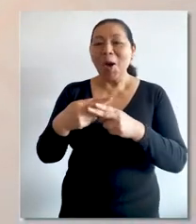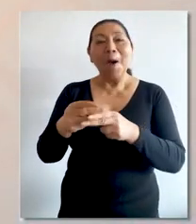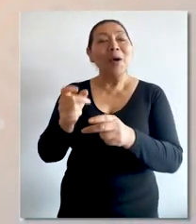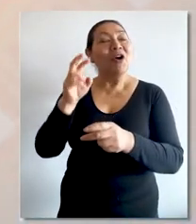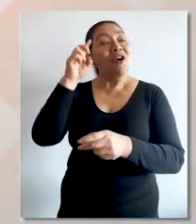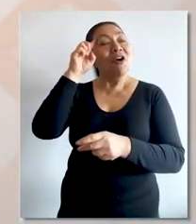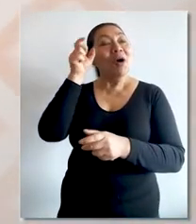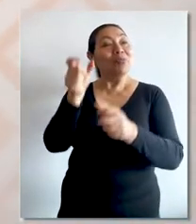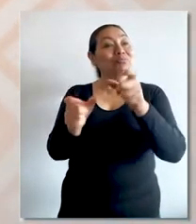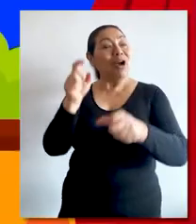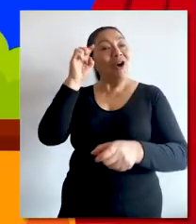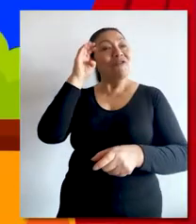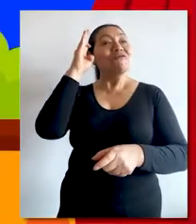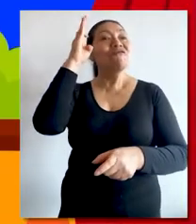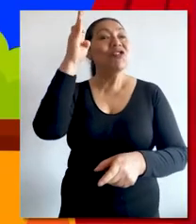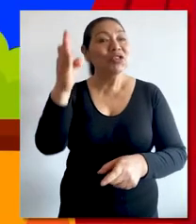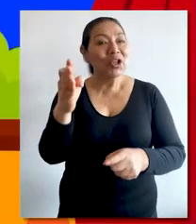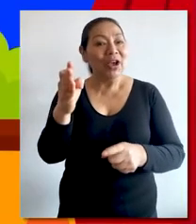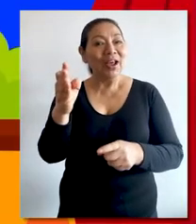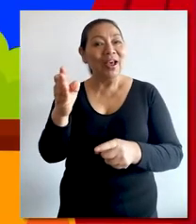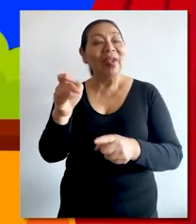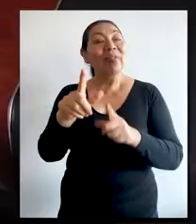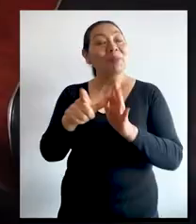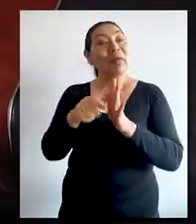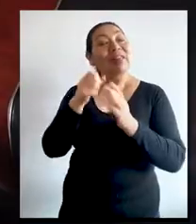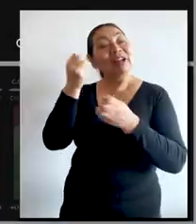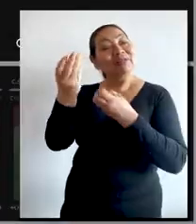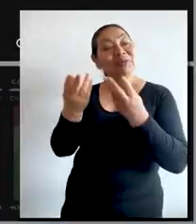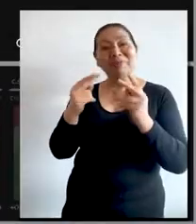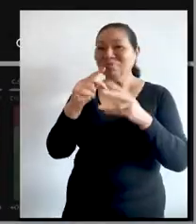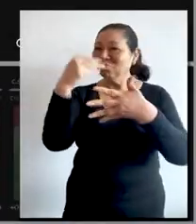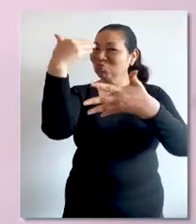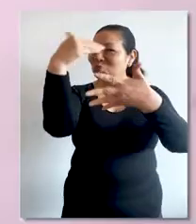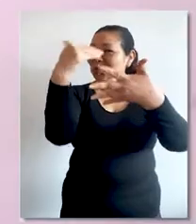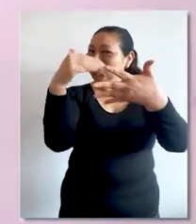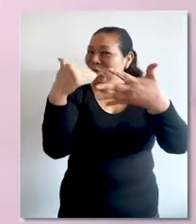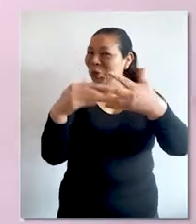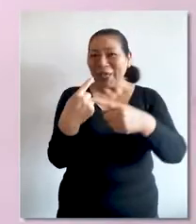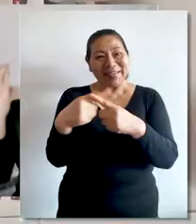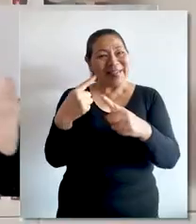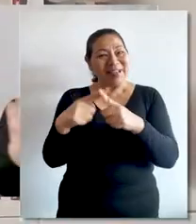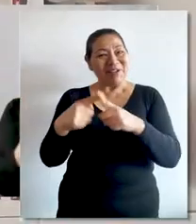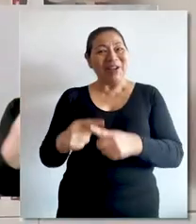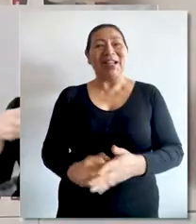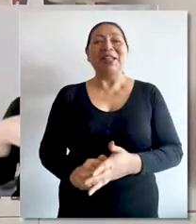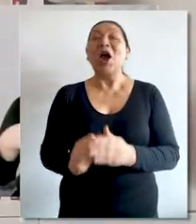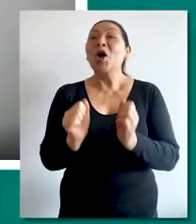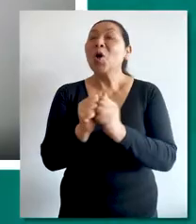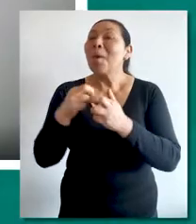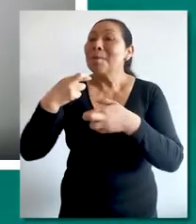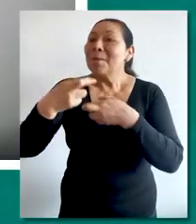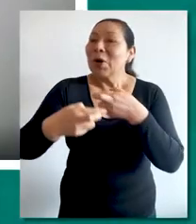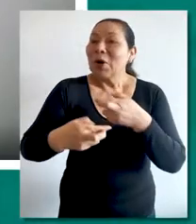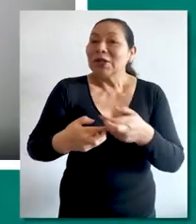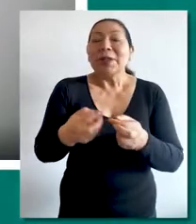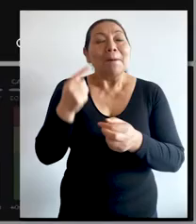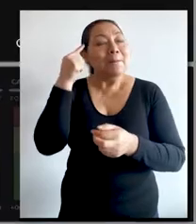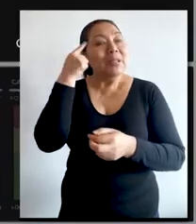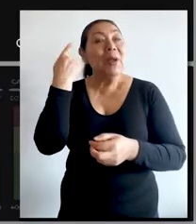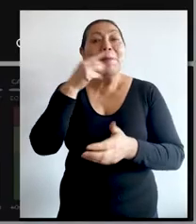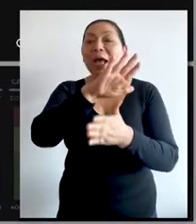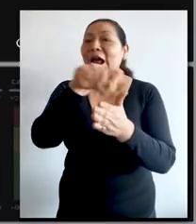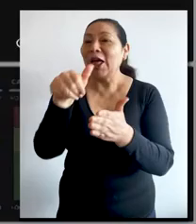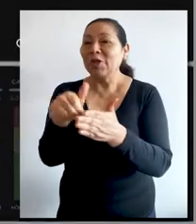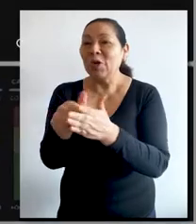Ciudadanos del Futuro y TC te cuenta. Como ves, tenemos una programación variada con producciones pensadas